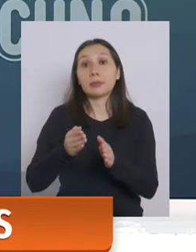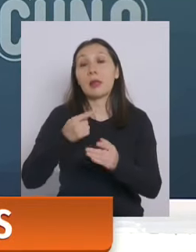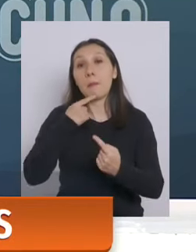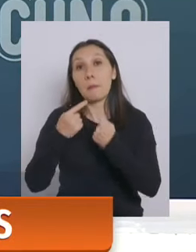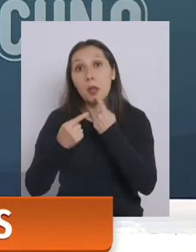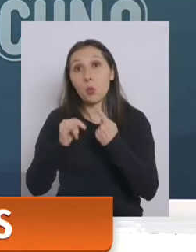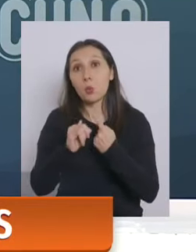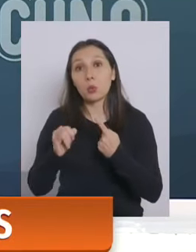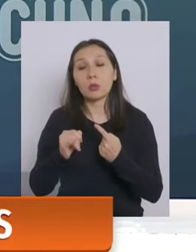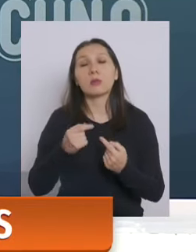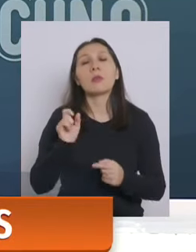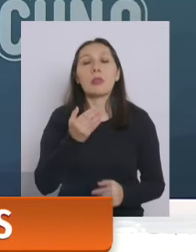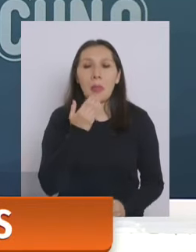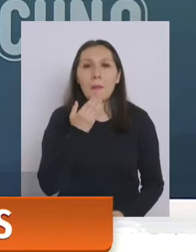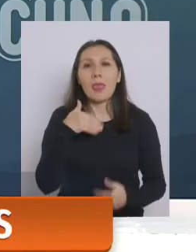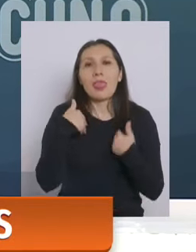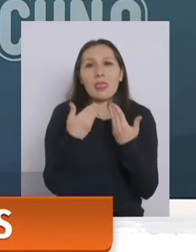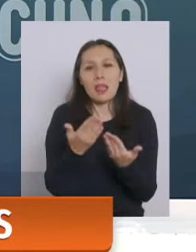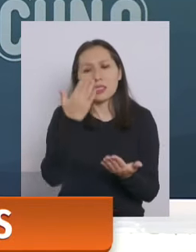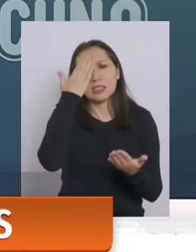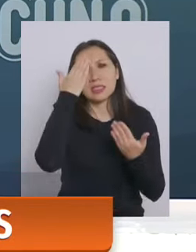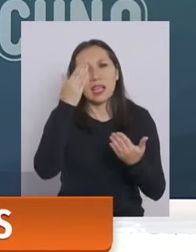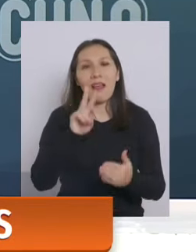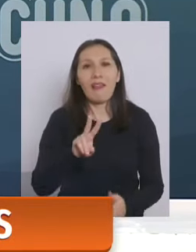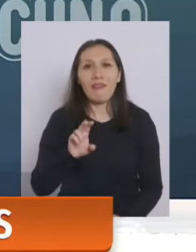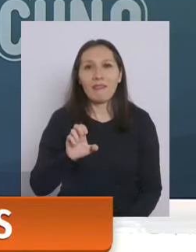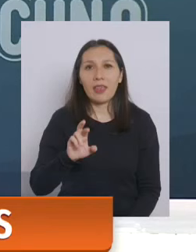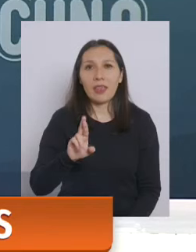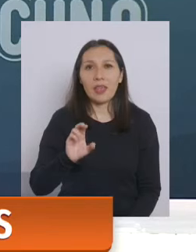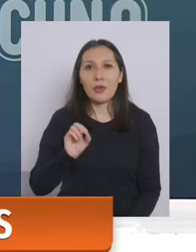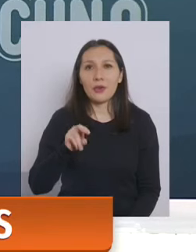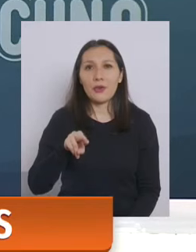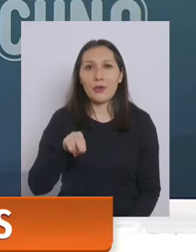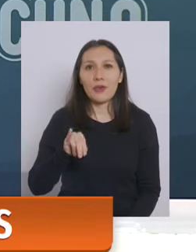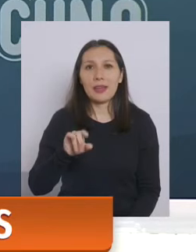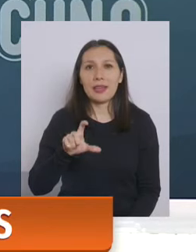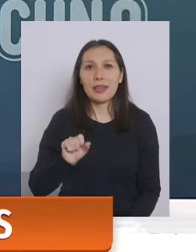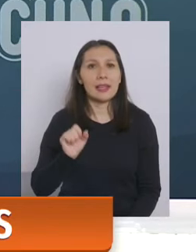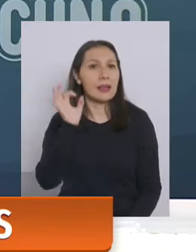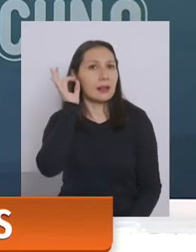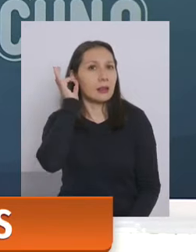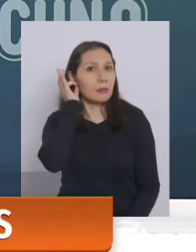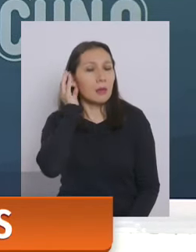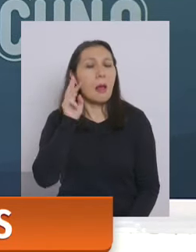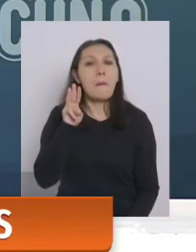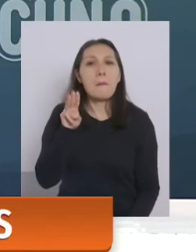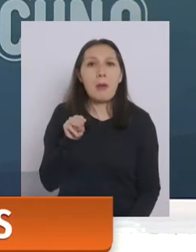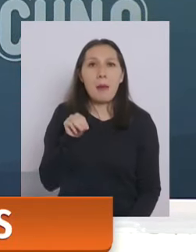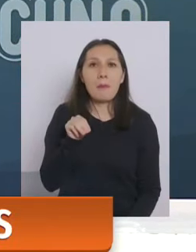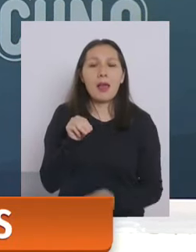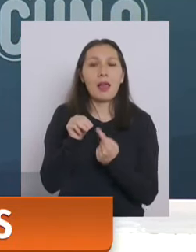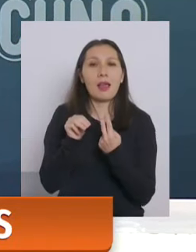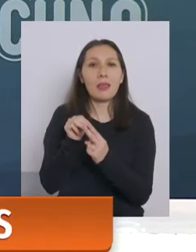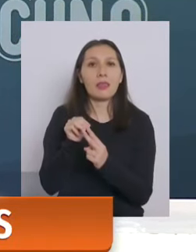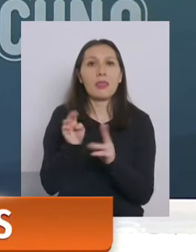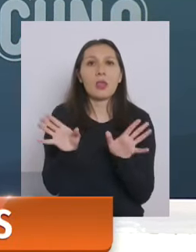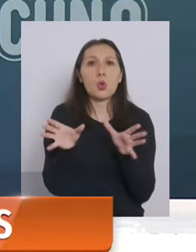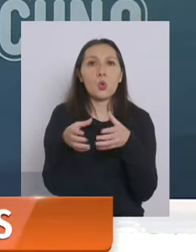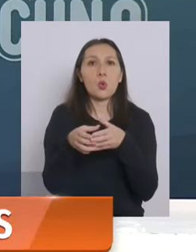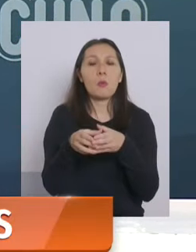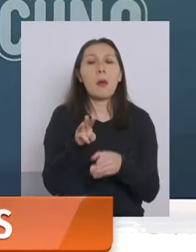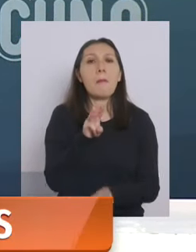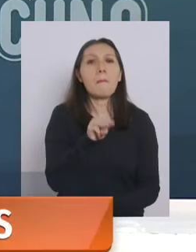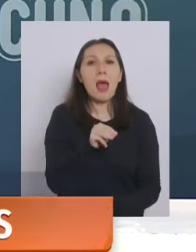quiero enviar también un saludo a verónica una de las mamás del grupo